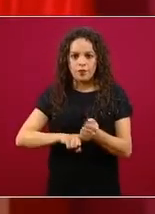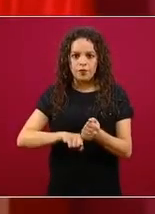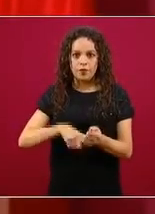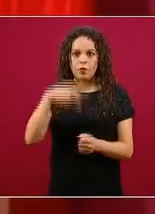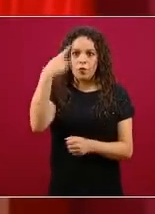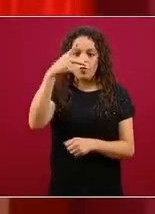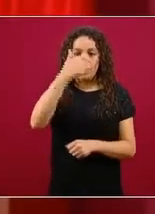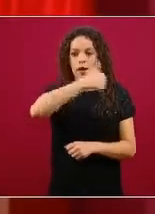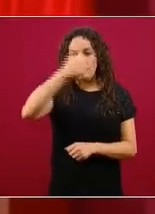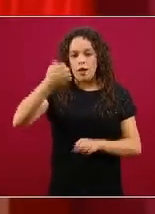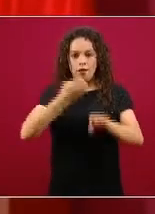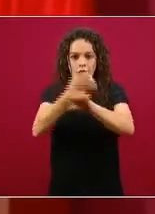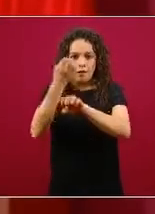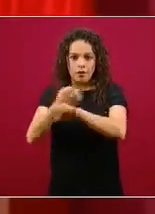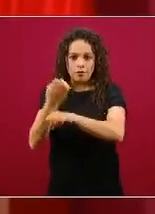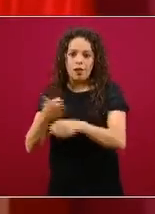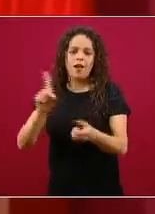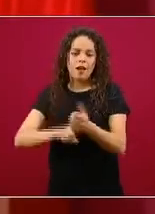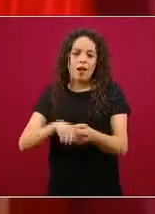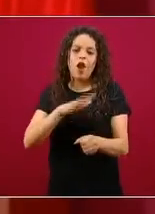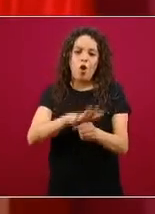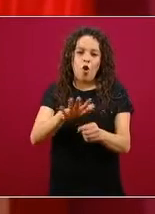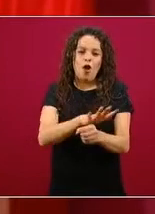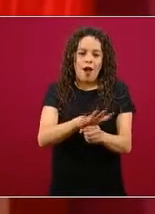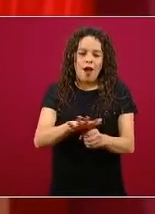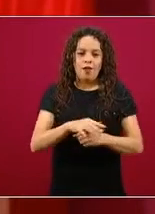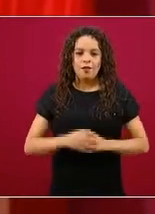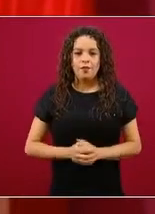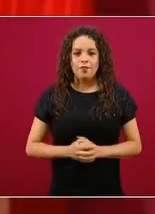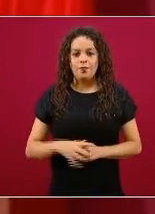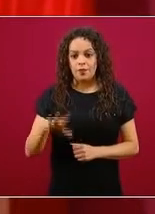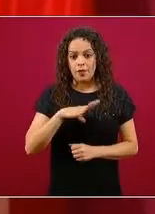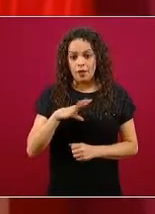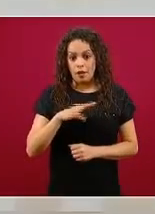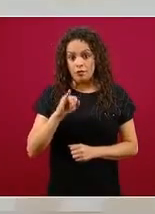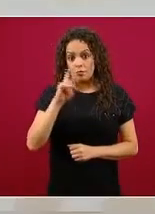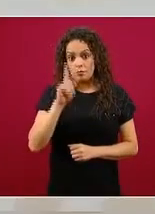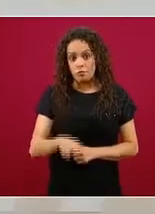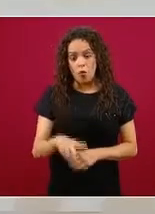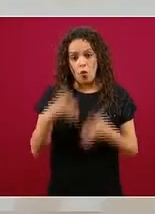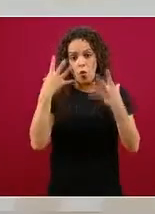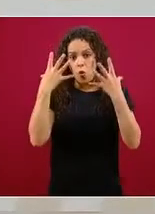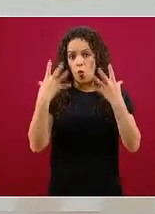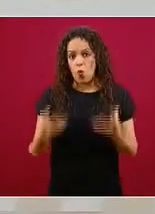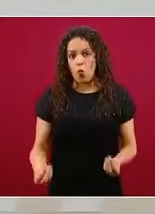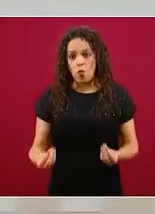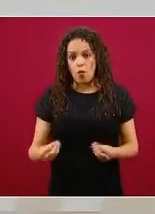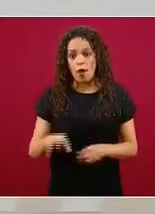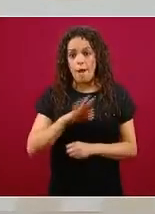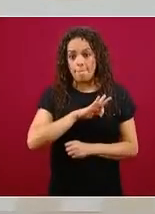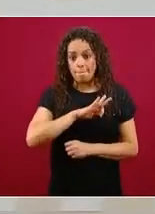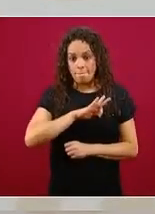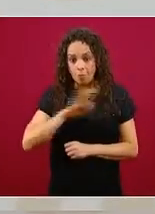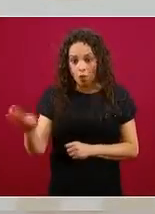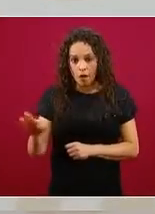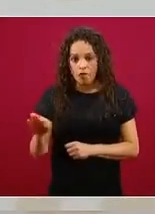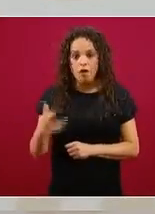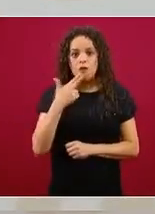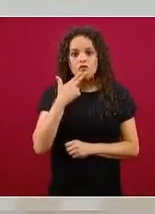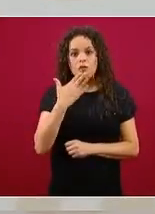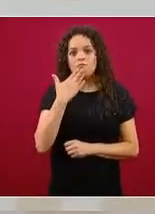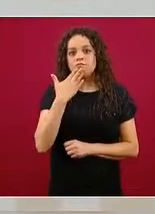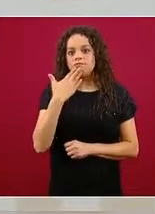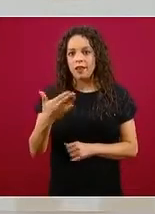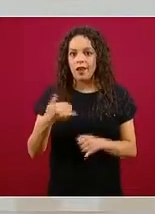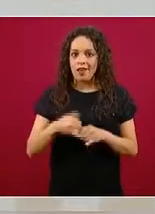federativas, tienen desde luego una gran cantidad de posibilidades de explotar esta información, la